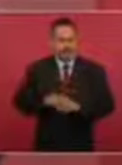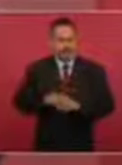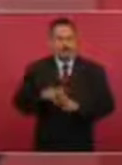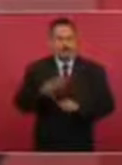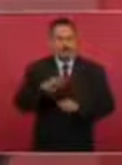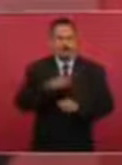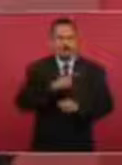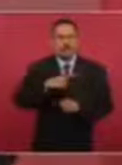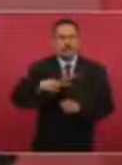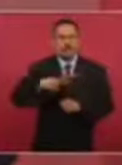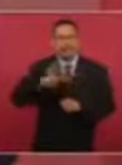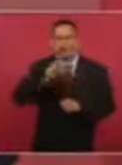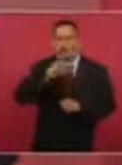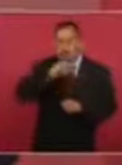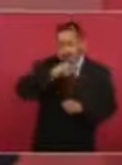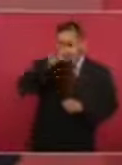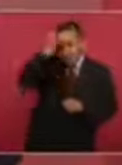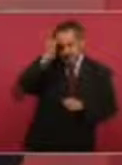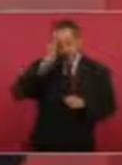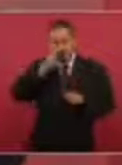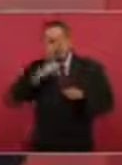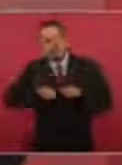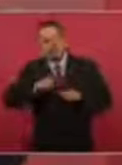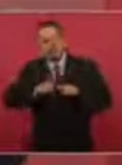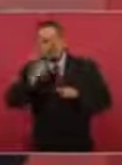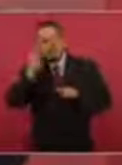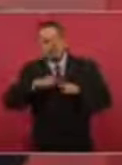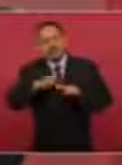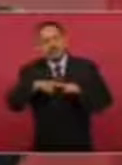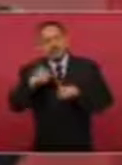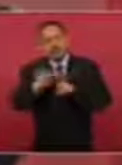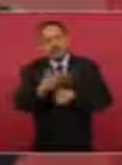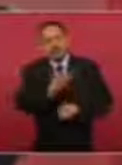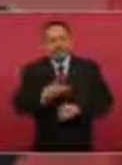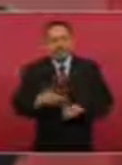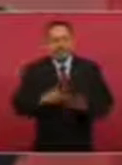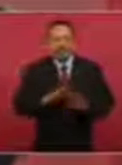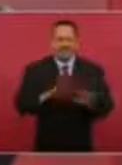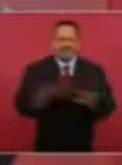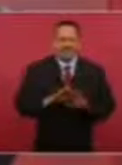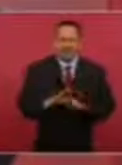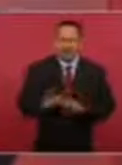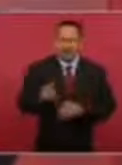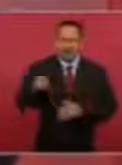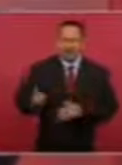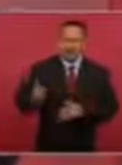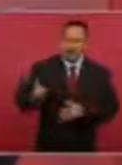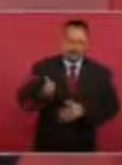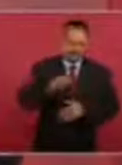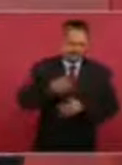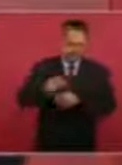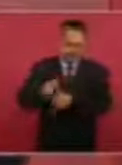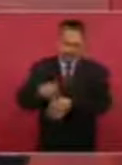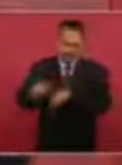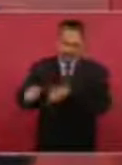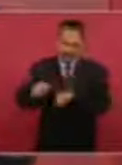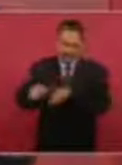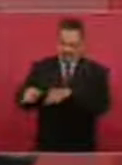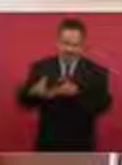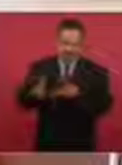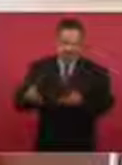trabajo, sirviéndole al pueblo,